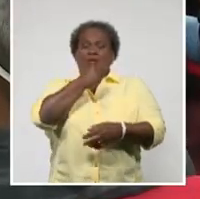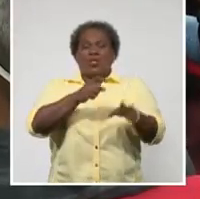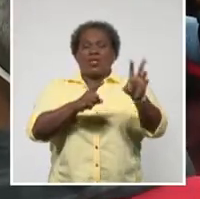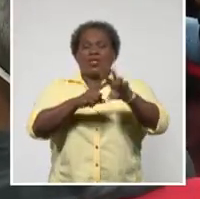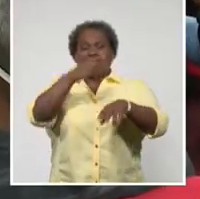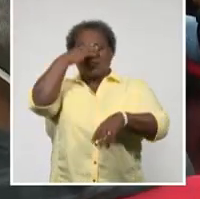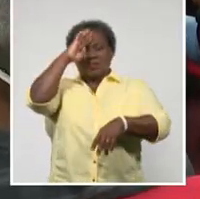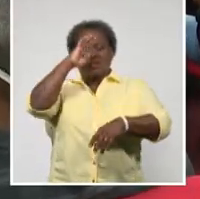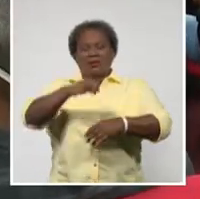Sistema Informativo de la Televisión.